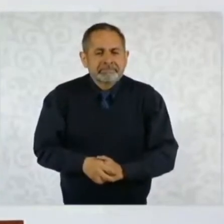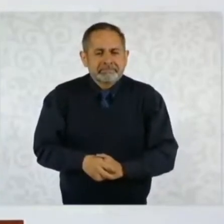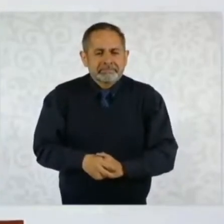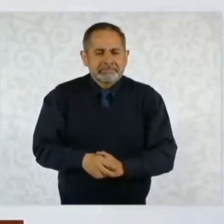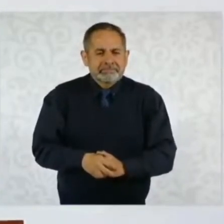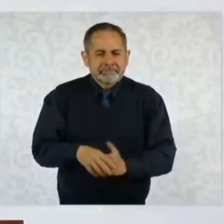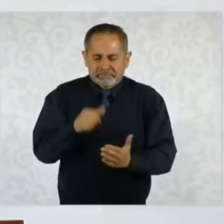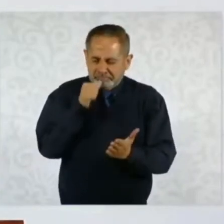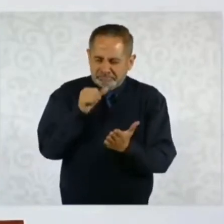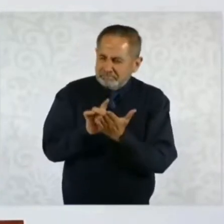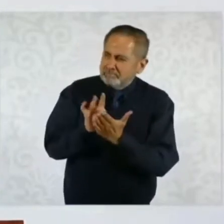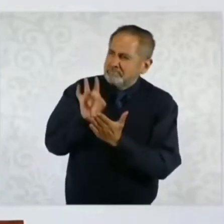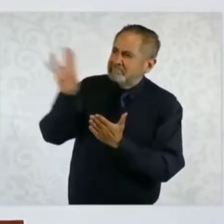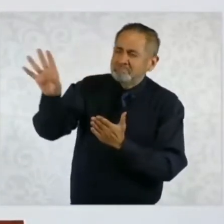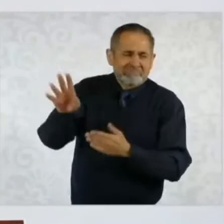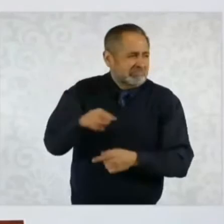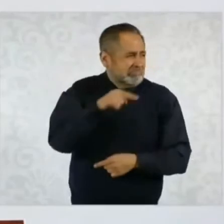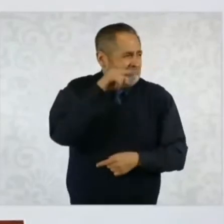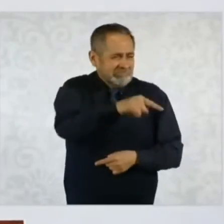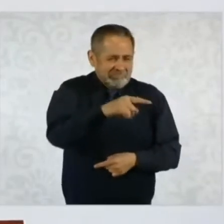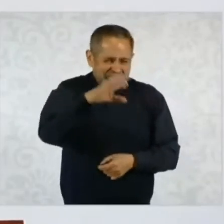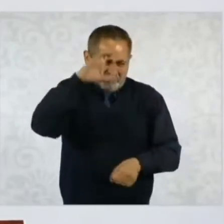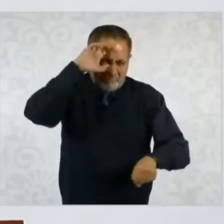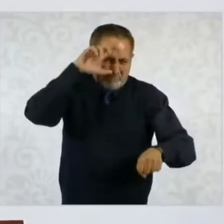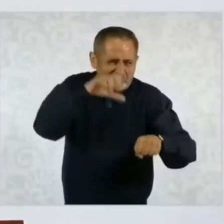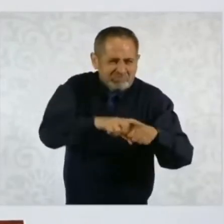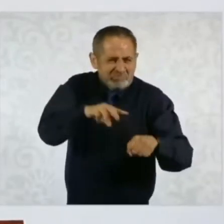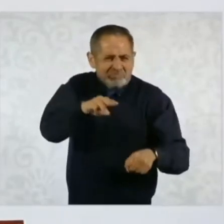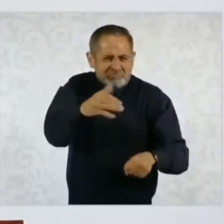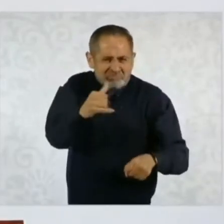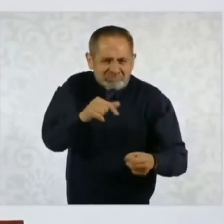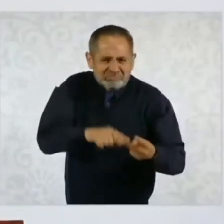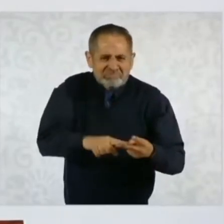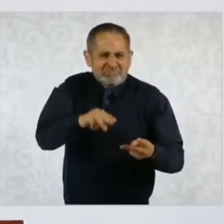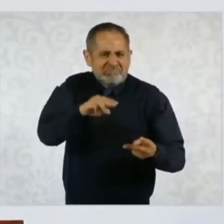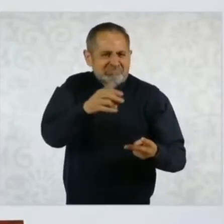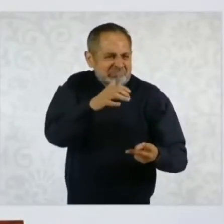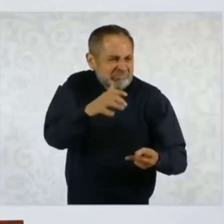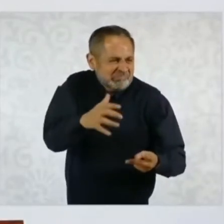grandeza de la cultura maya, la grandeza de la cultura mexica.